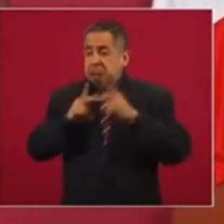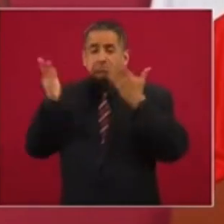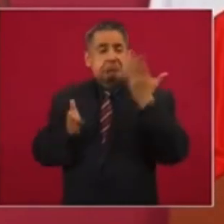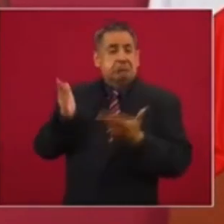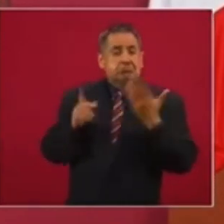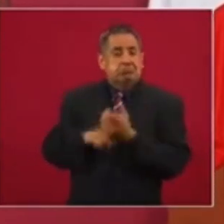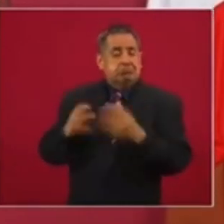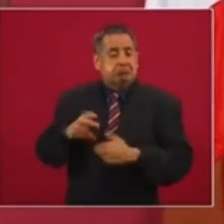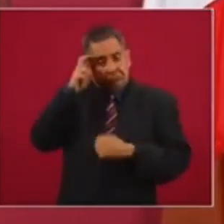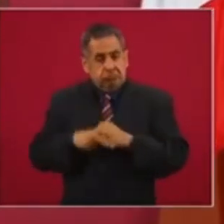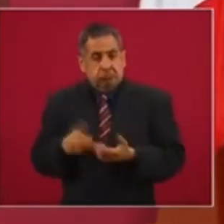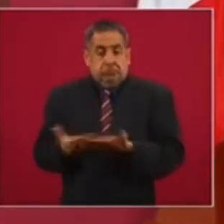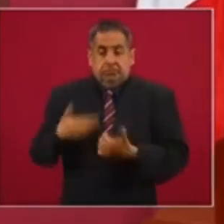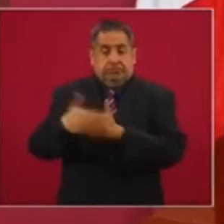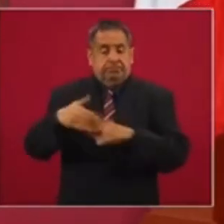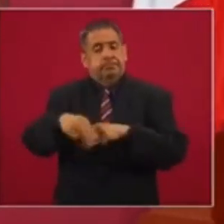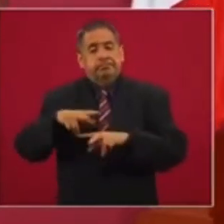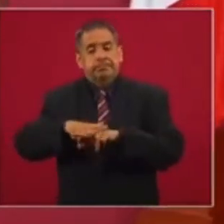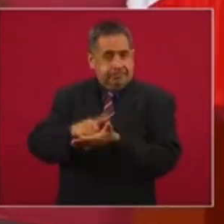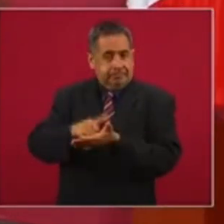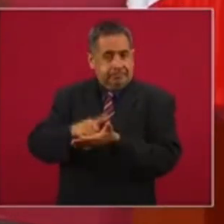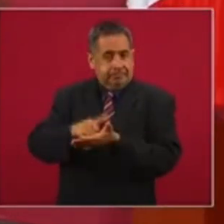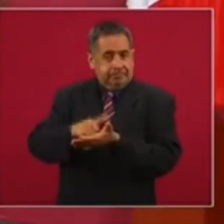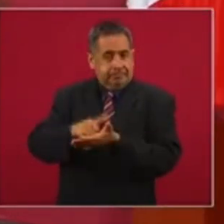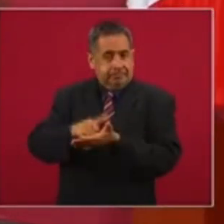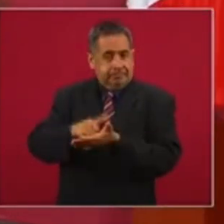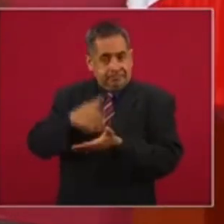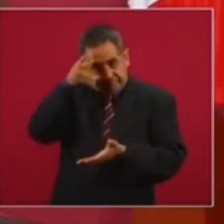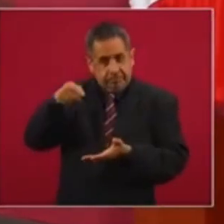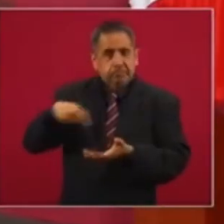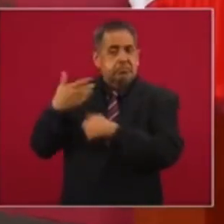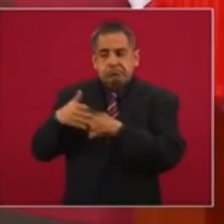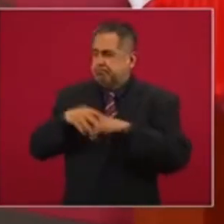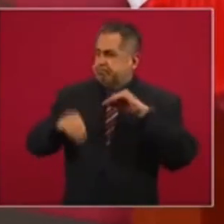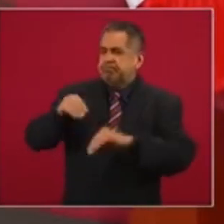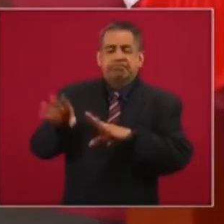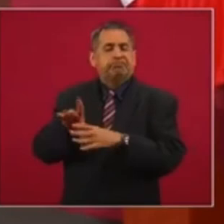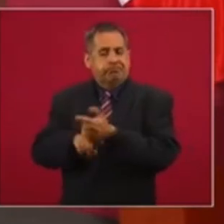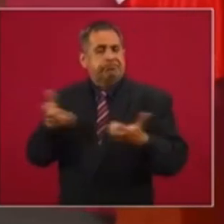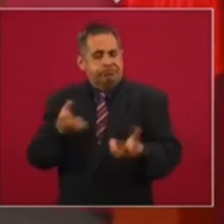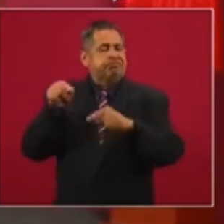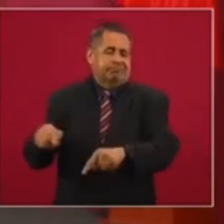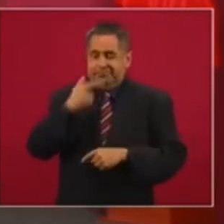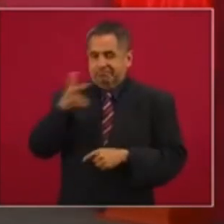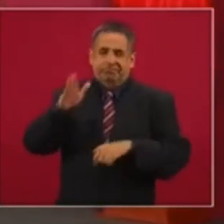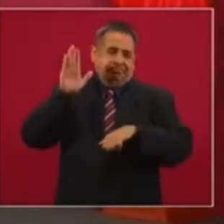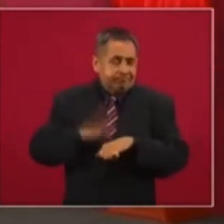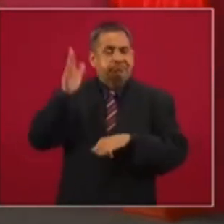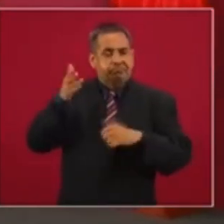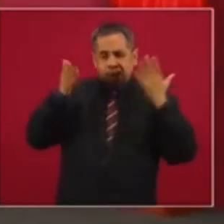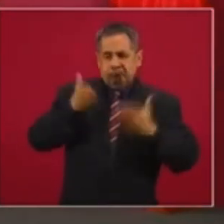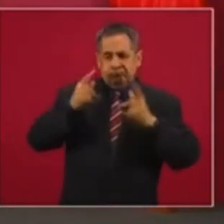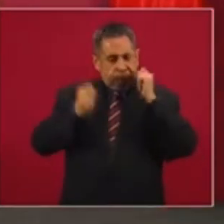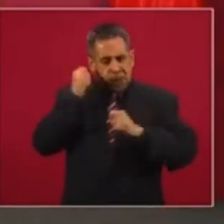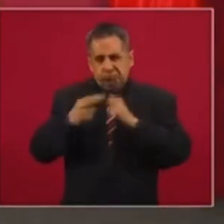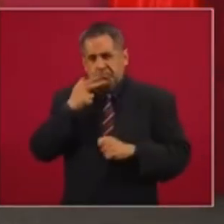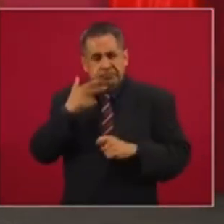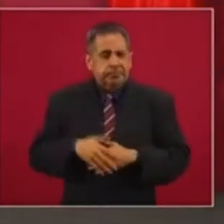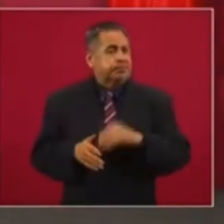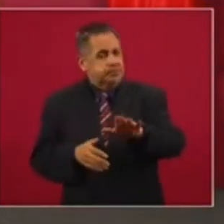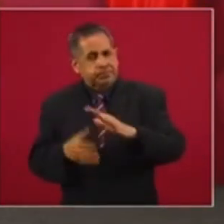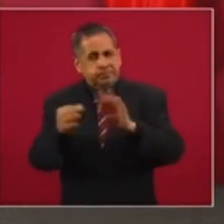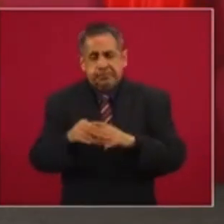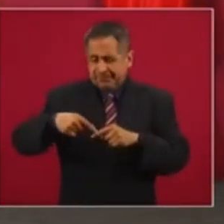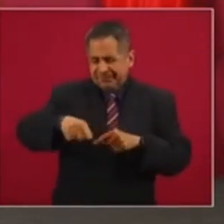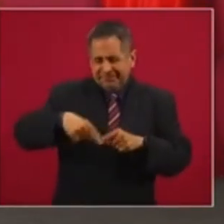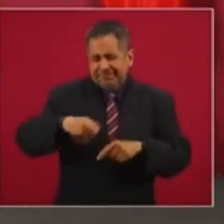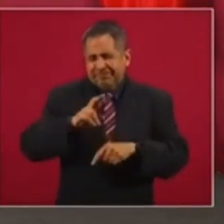Y ahora con el Tren Maya, con todas las obras que se están llevando a cabo allá, van a mejorar las cosas. Les comento que